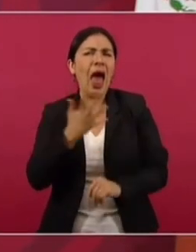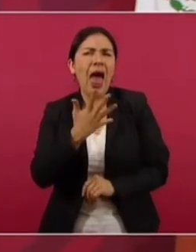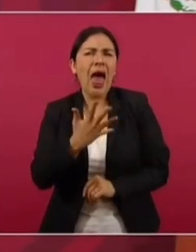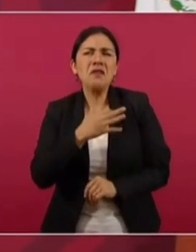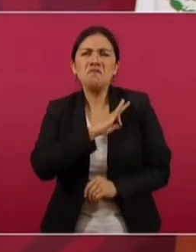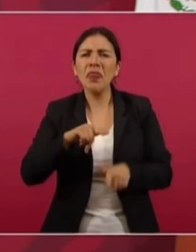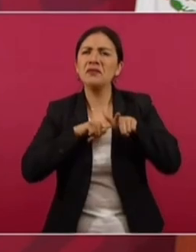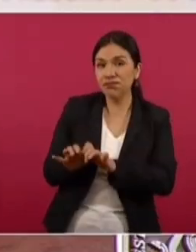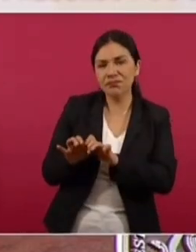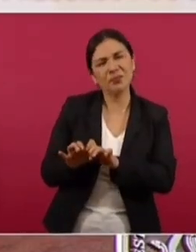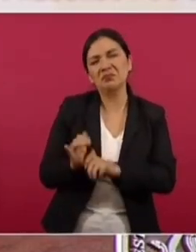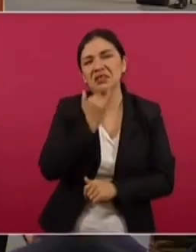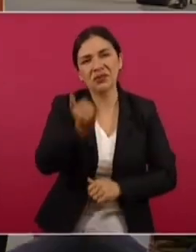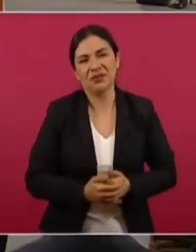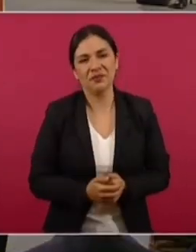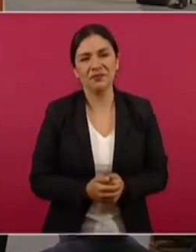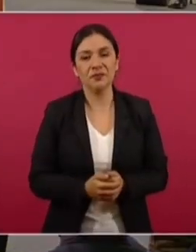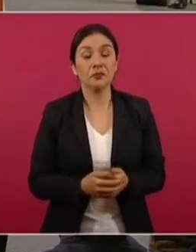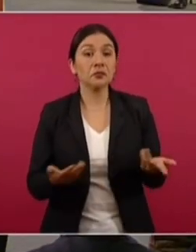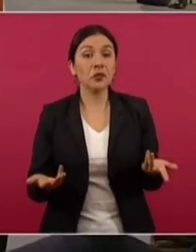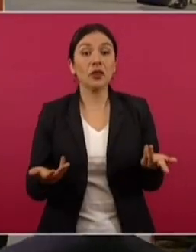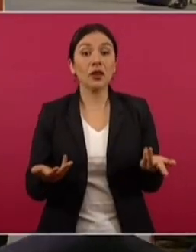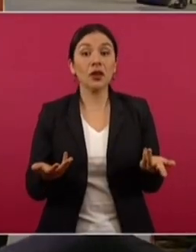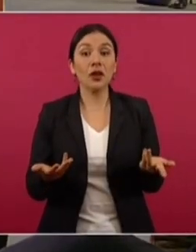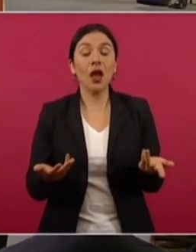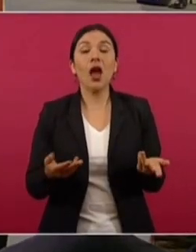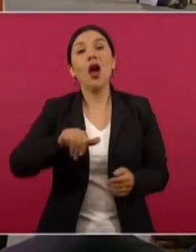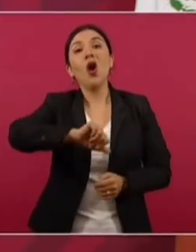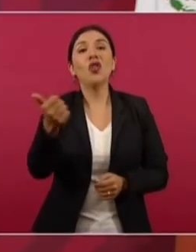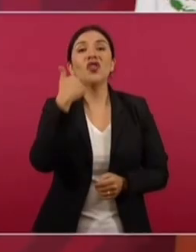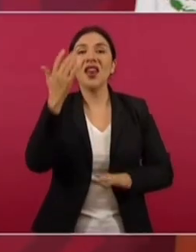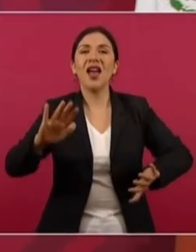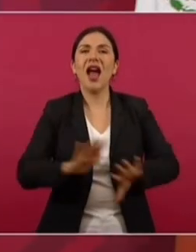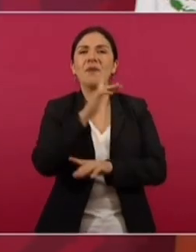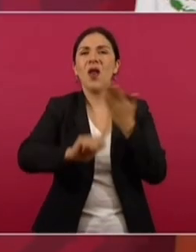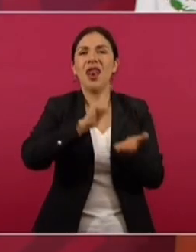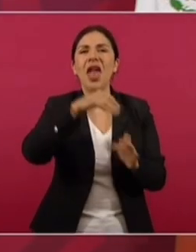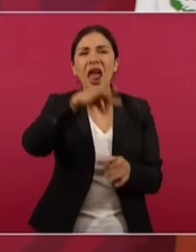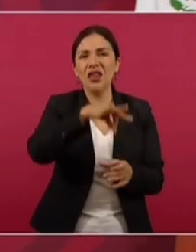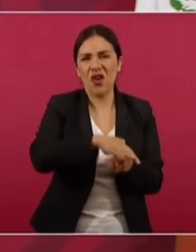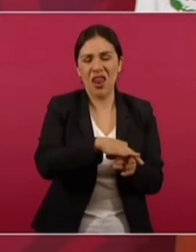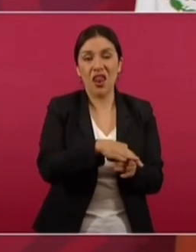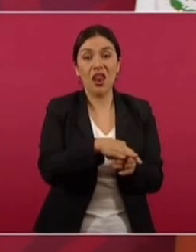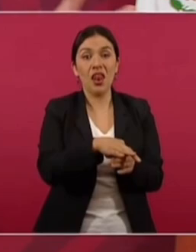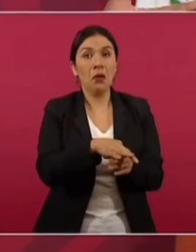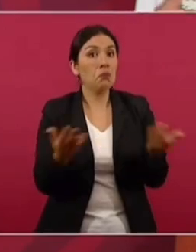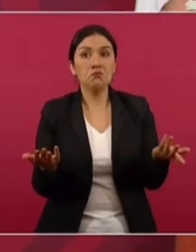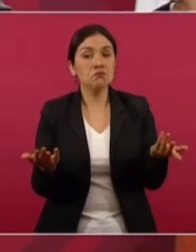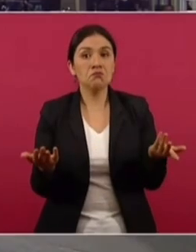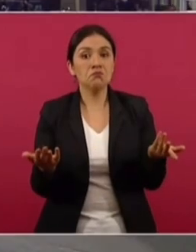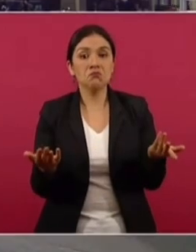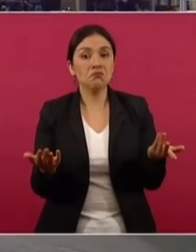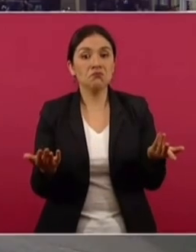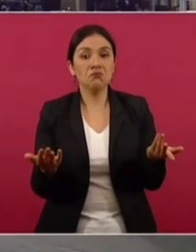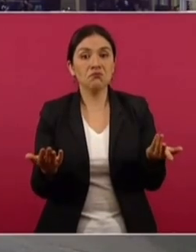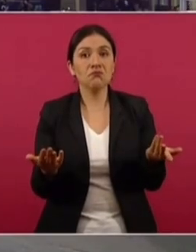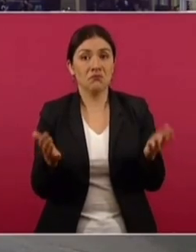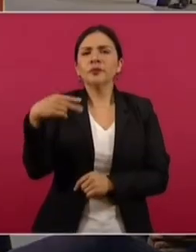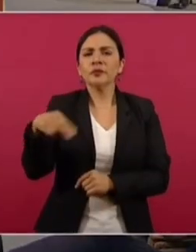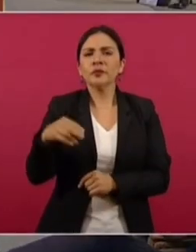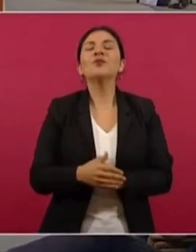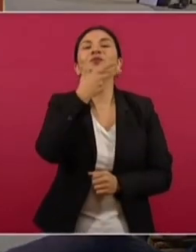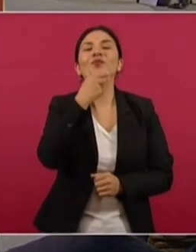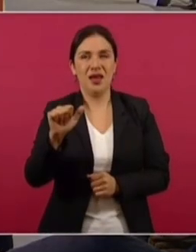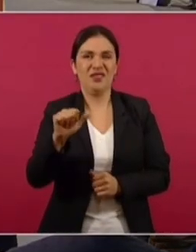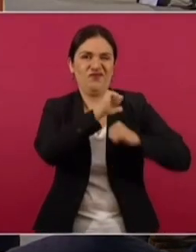para seguir transformando y en el caso de la reforma electoral, de todas maneras ya va a